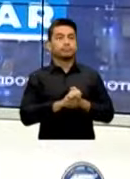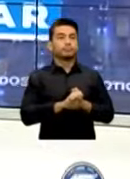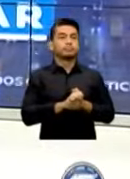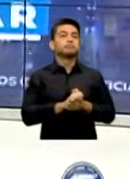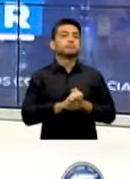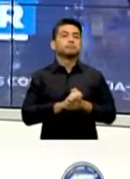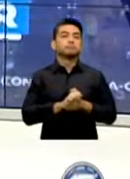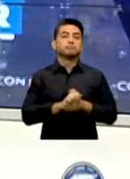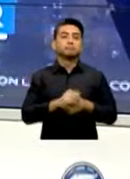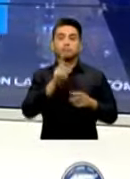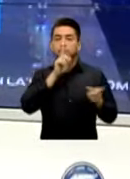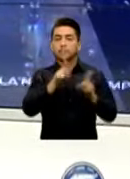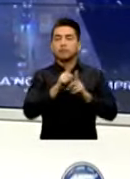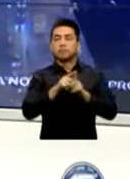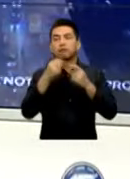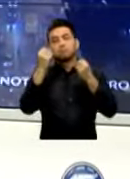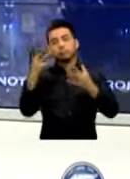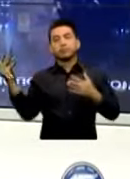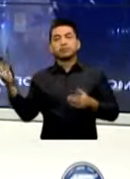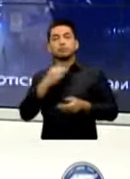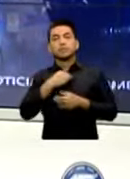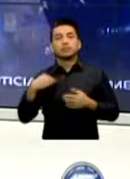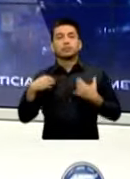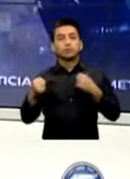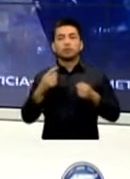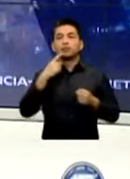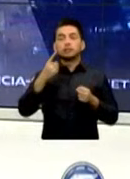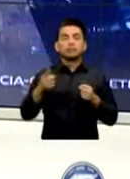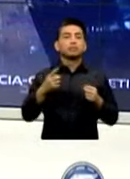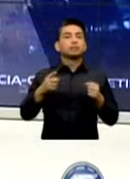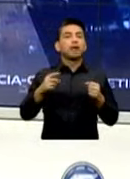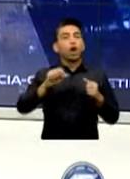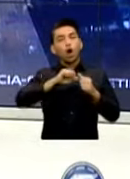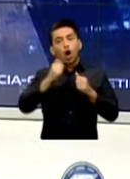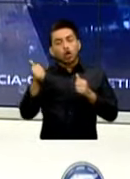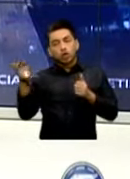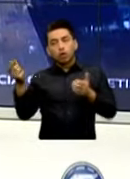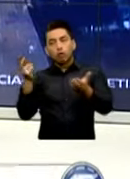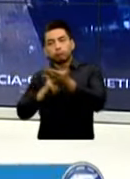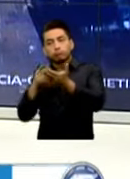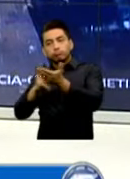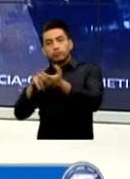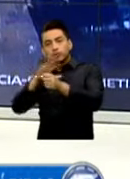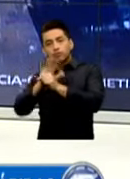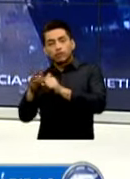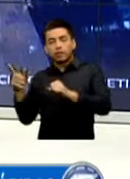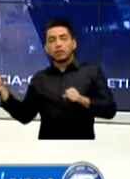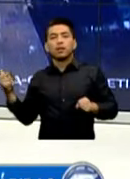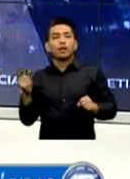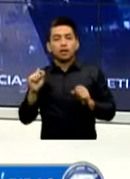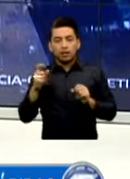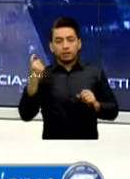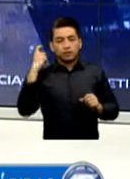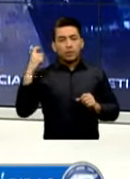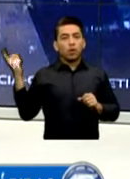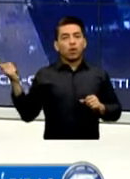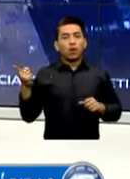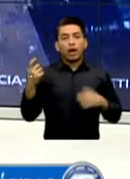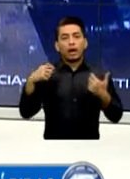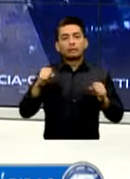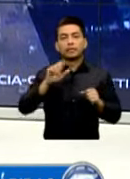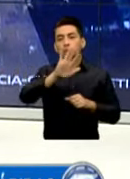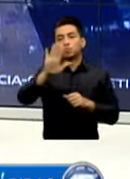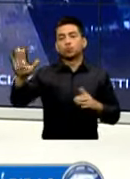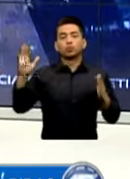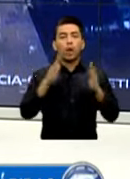autoridades de salud De nuestro país Tienen un subregistro De casos positivos Al COVID-19 Con la reciente implementación De las pruebas rápidas O caseras